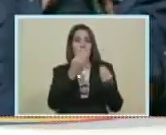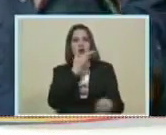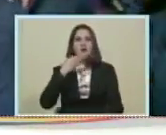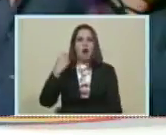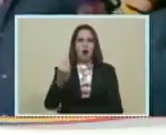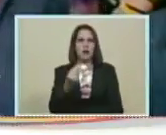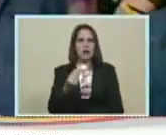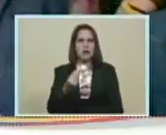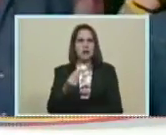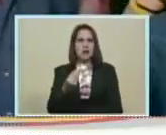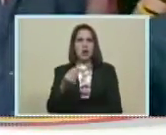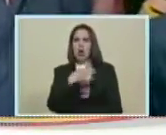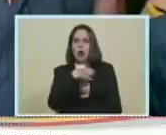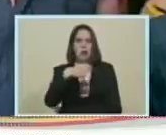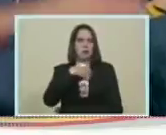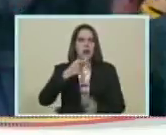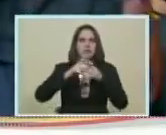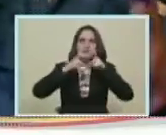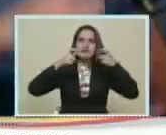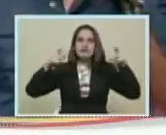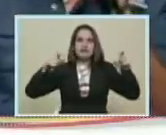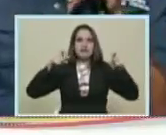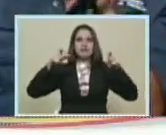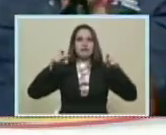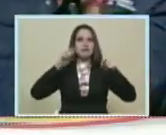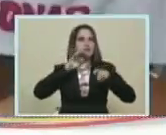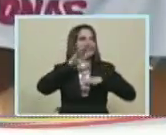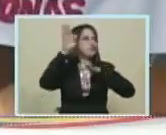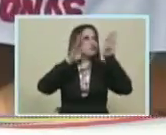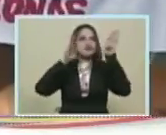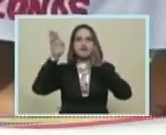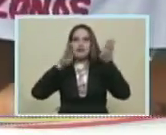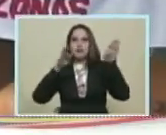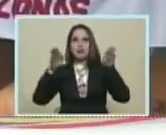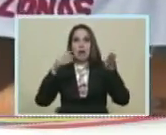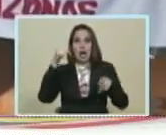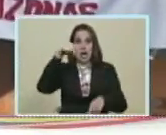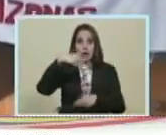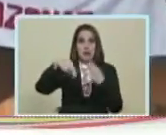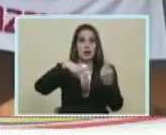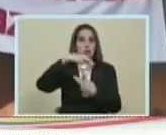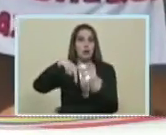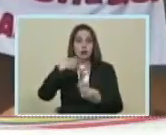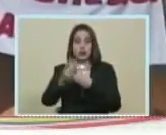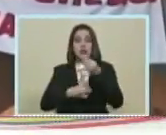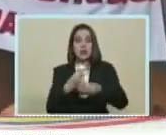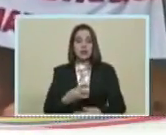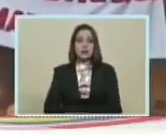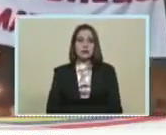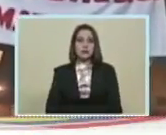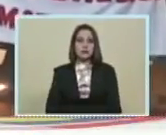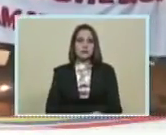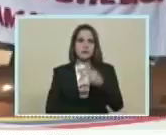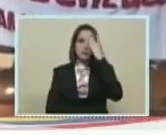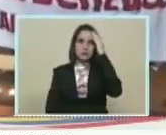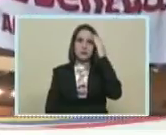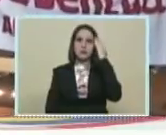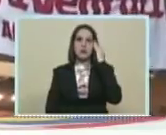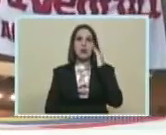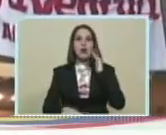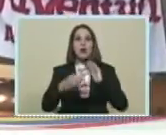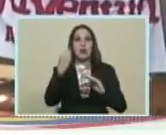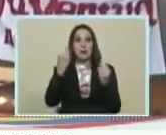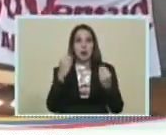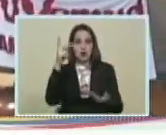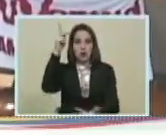juventud No pueda ampliar Sus horizontes Como solamente En revolución Podía hacerse Pero esta revolución